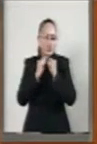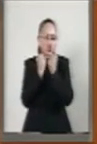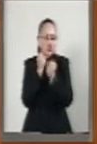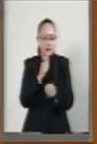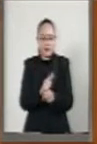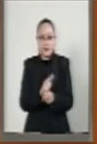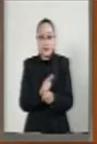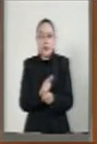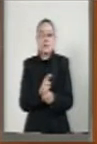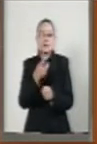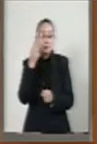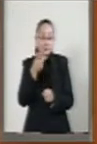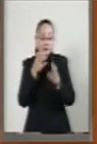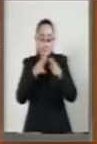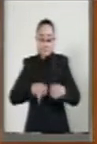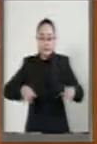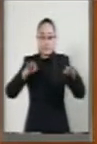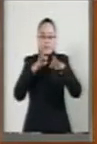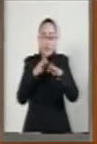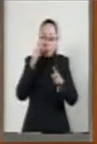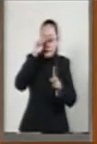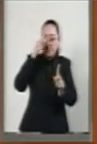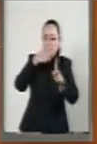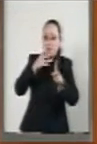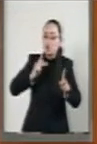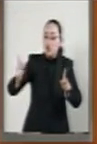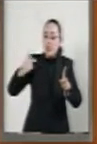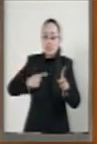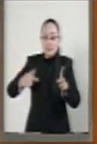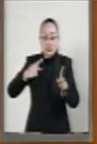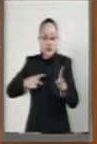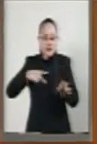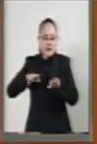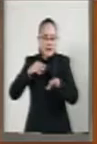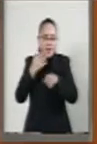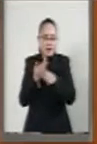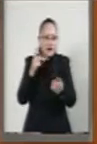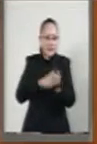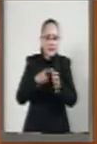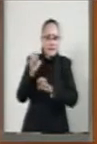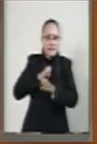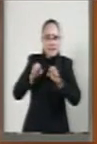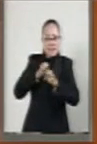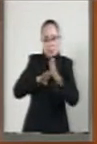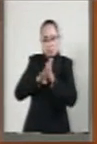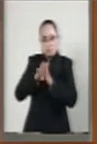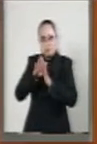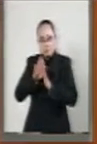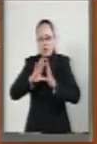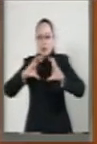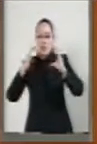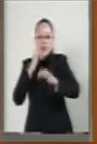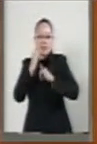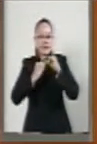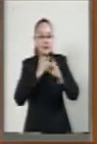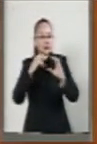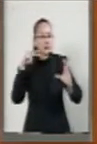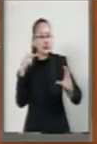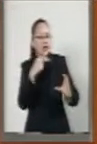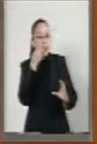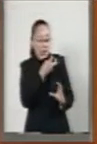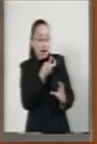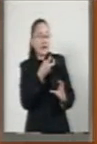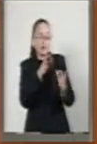La labor de todos sus trabajadores para construir una empresa productiva de eficiencia a nivel internacional es de